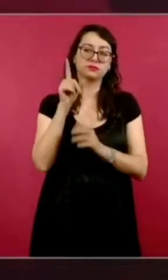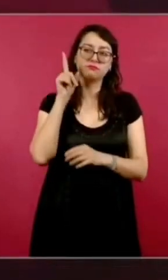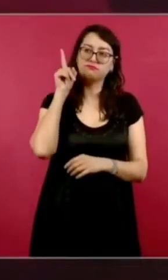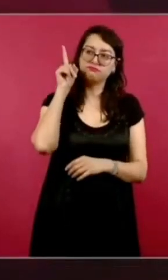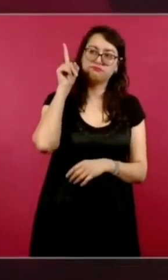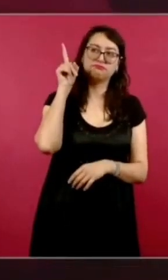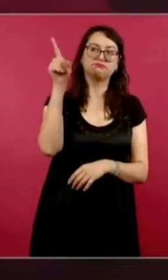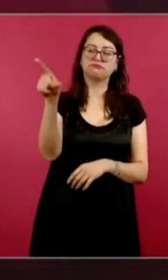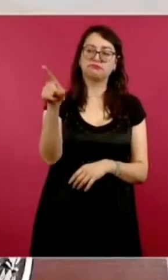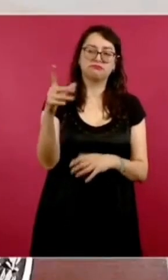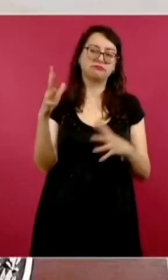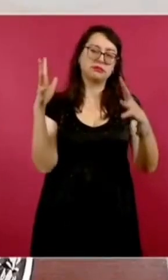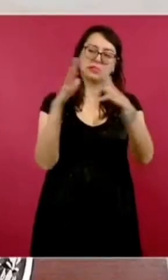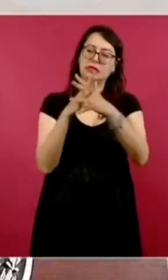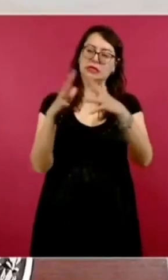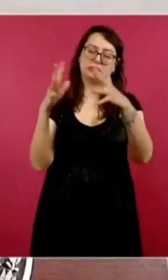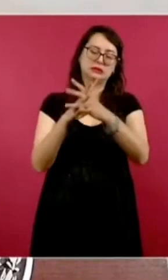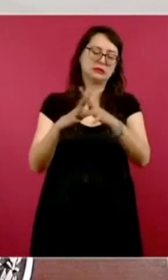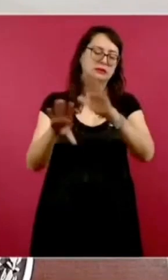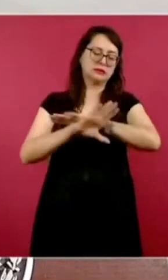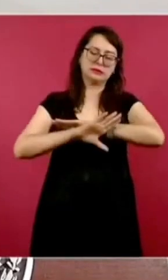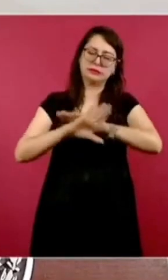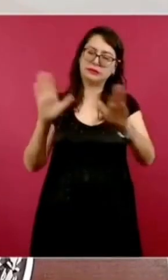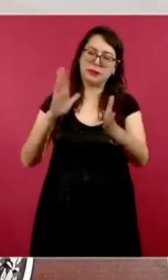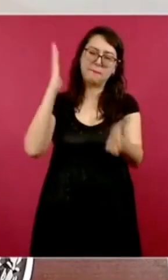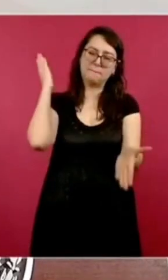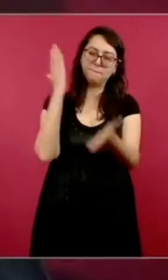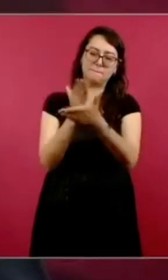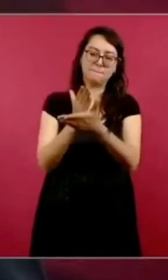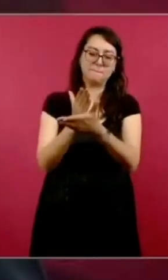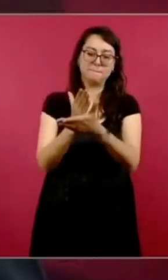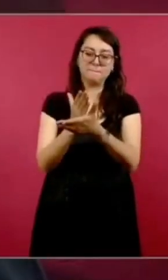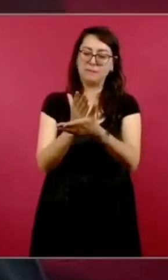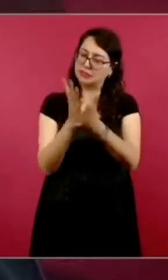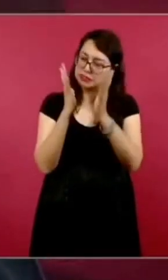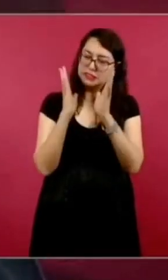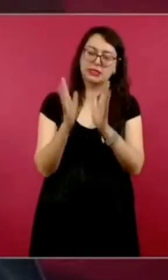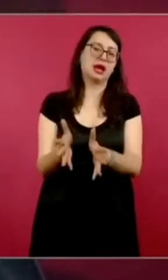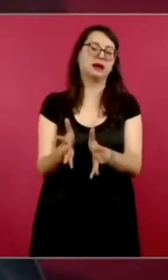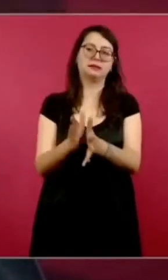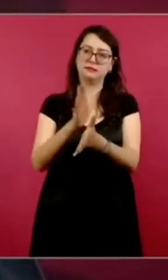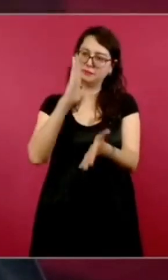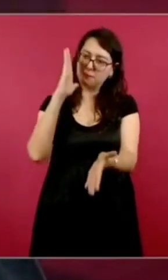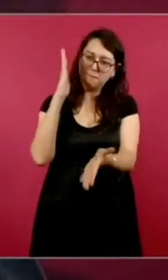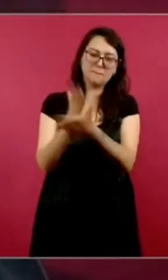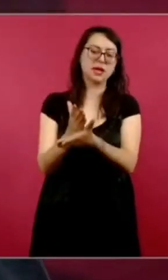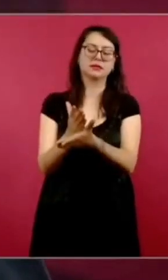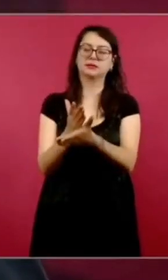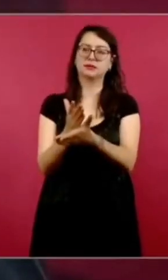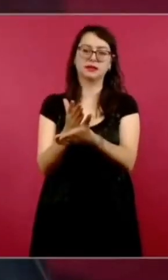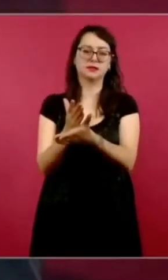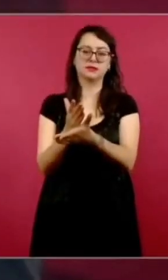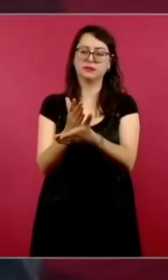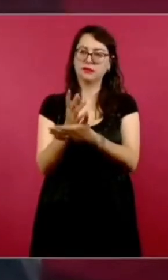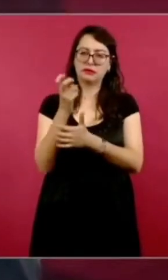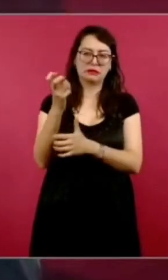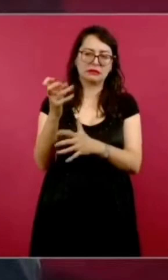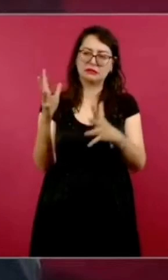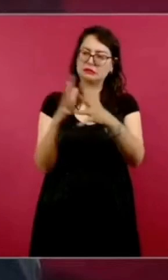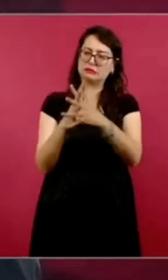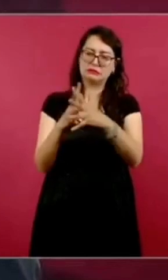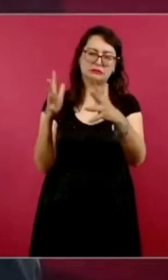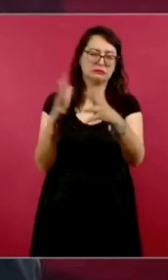en la franja de Gaza, que ya basta de esa guerra